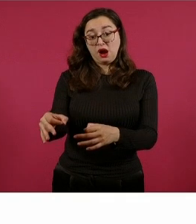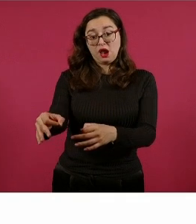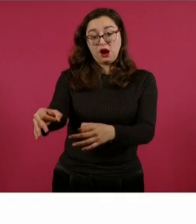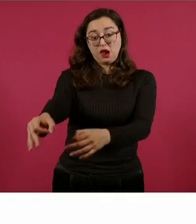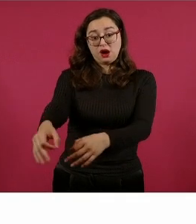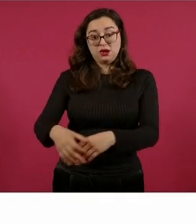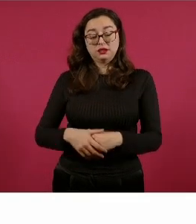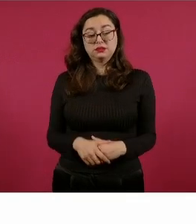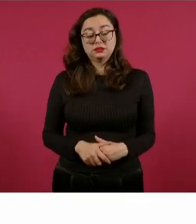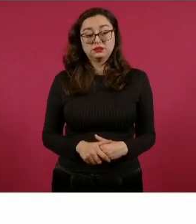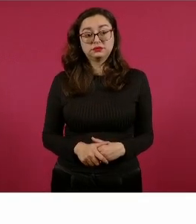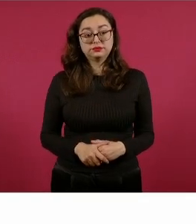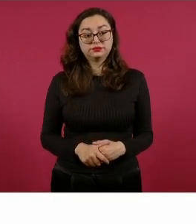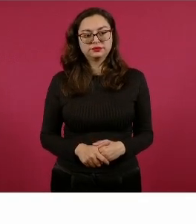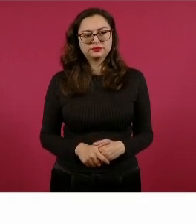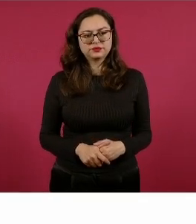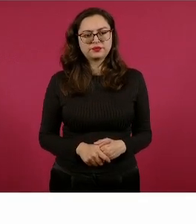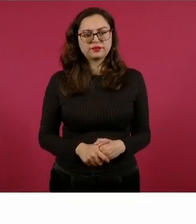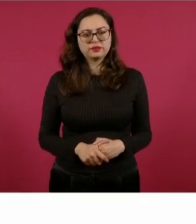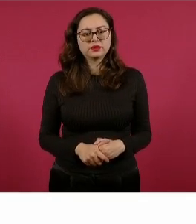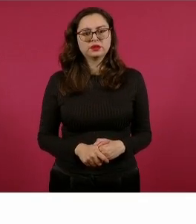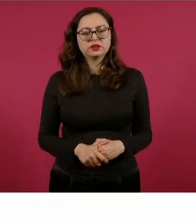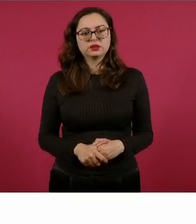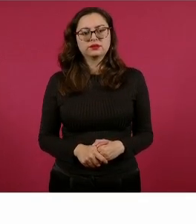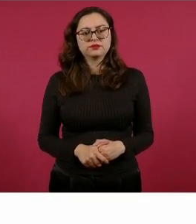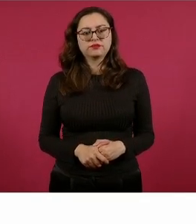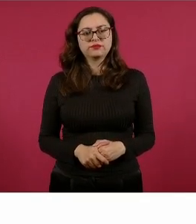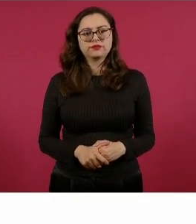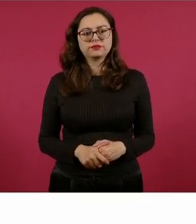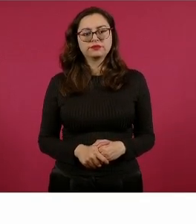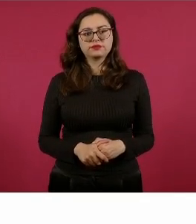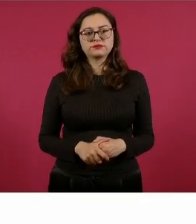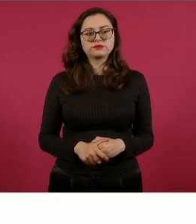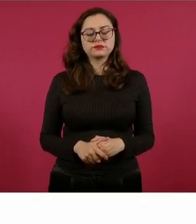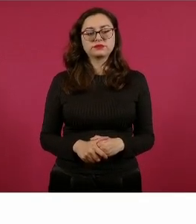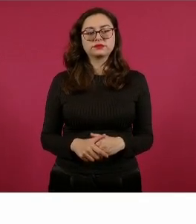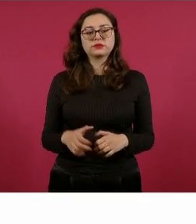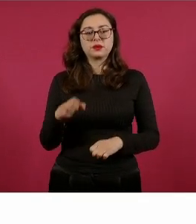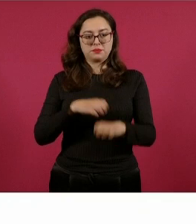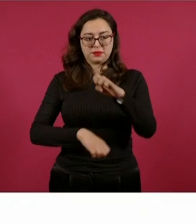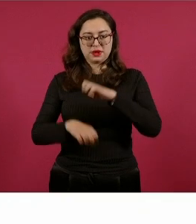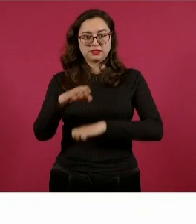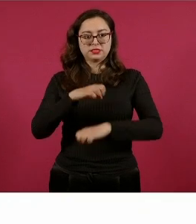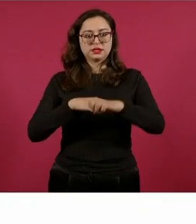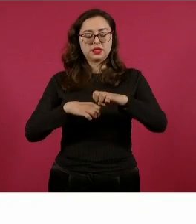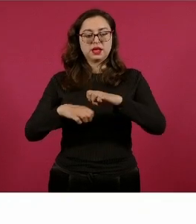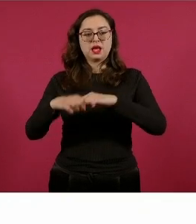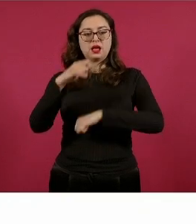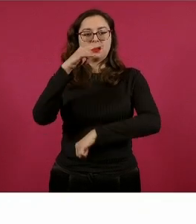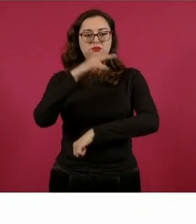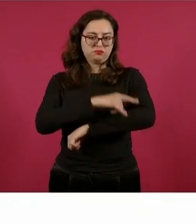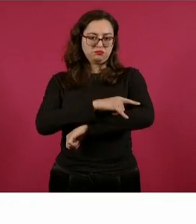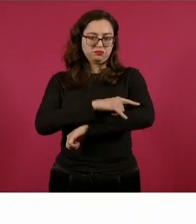Transportación Aérea, que debe 33 mil